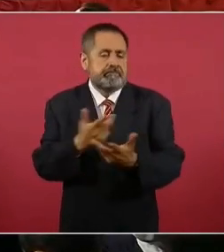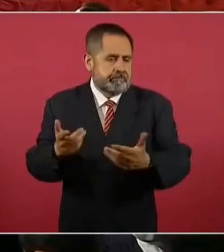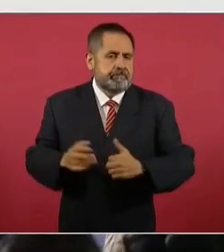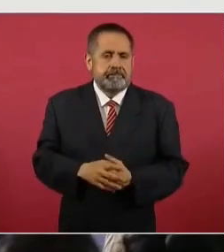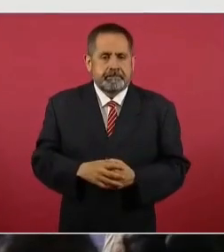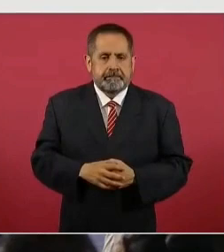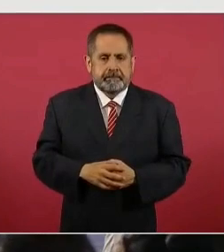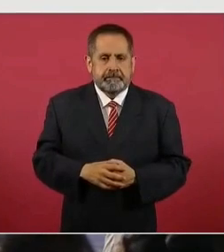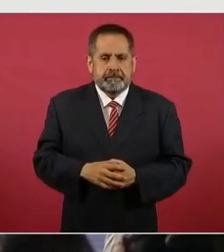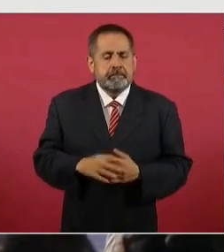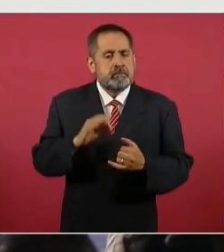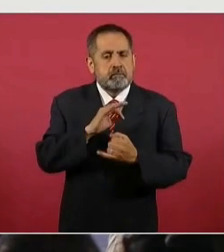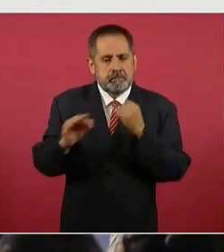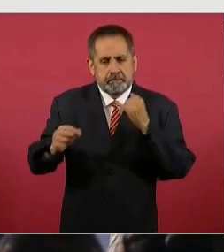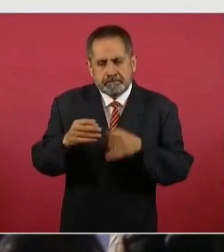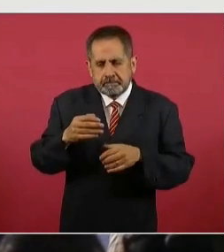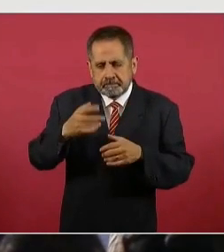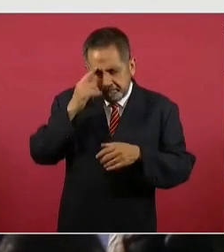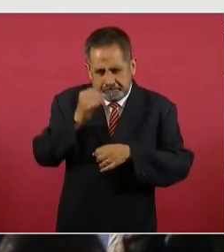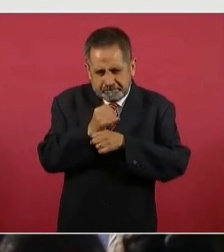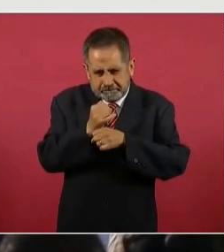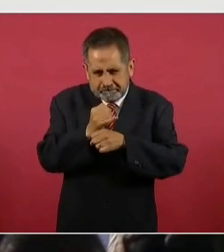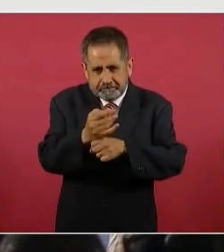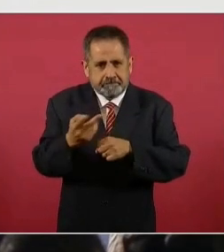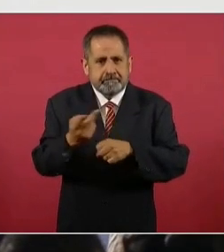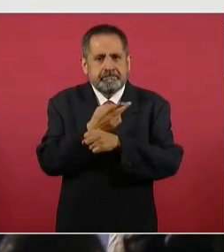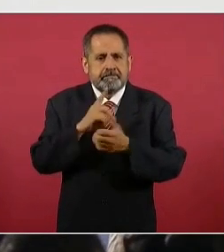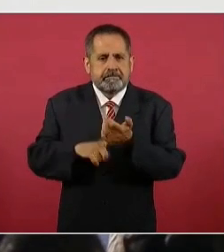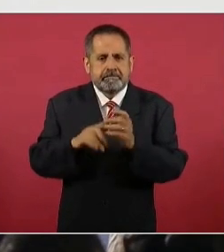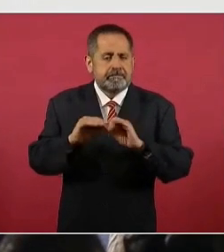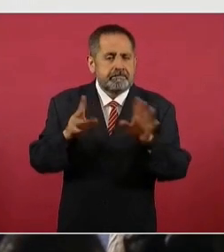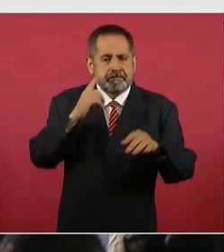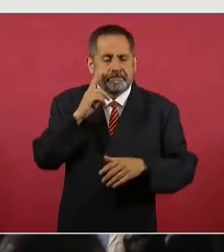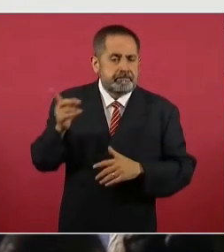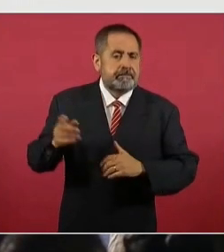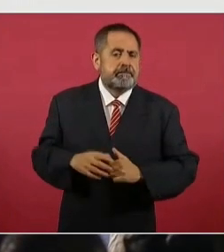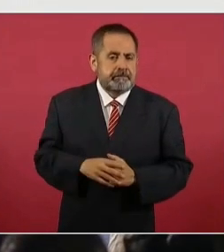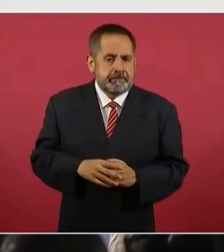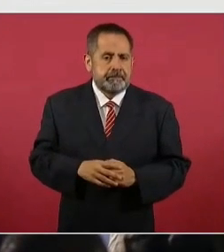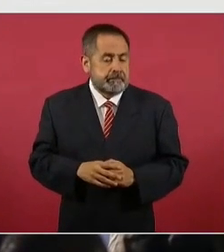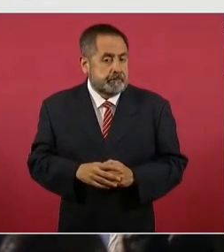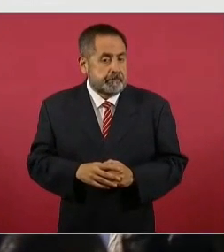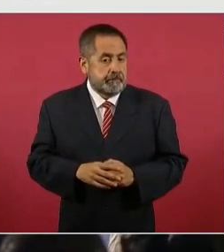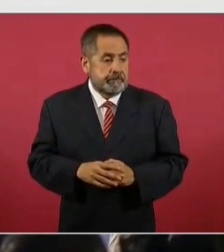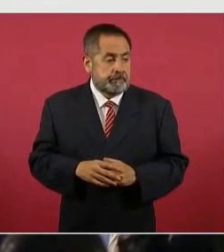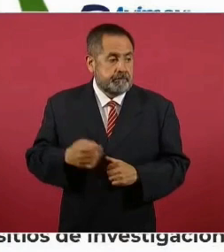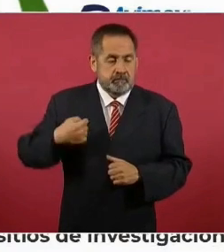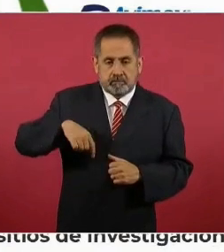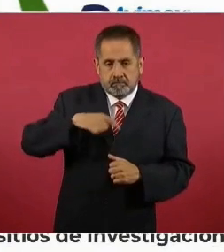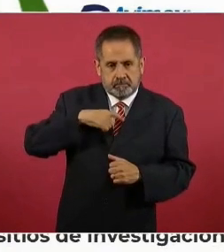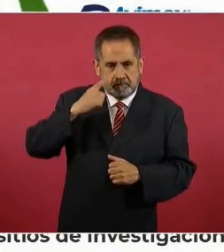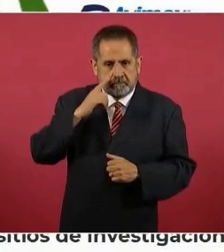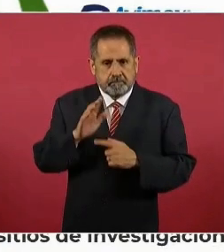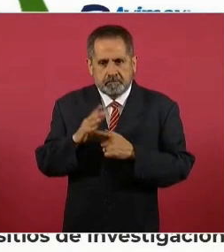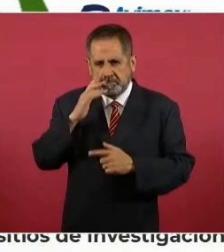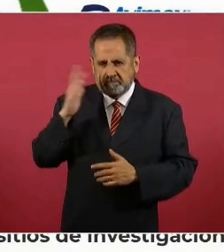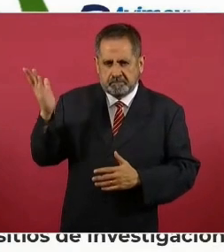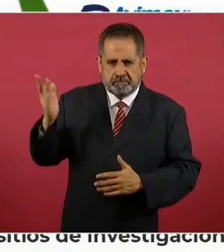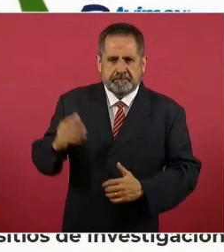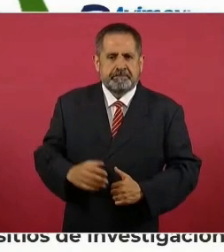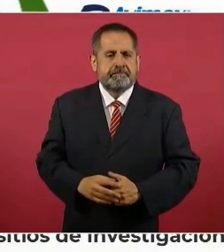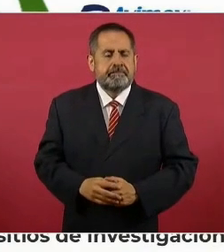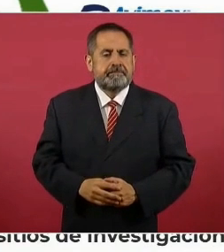de investigación clínica. Les muestro en esta transparencia que una vez que hemos demostrado que este desarrollo